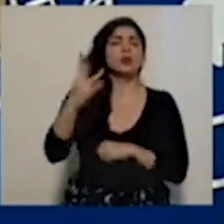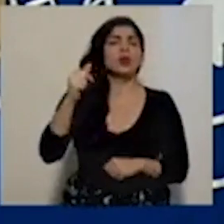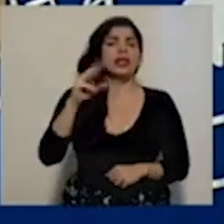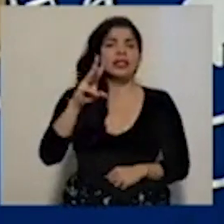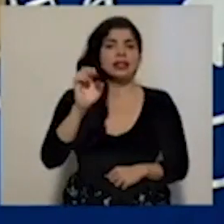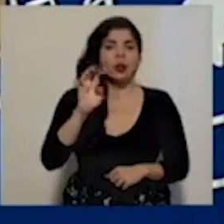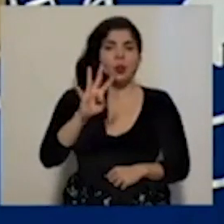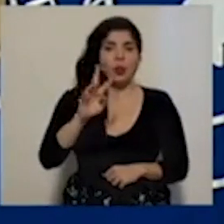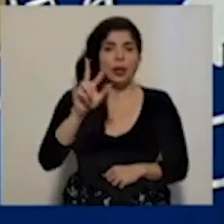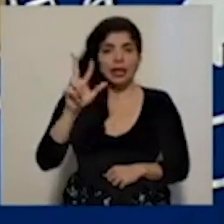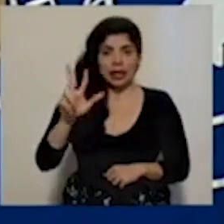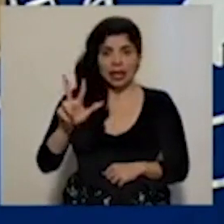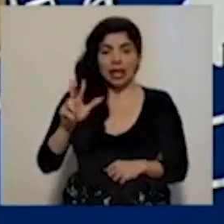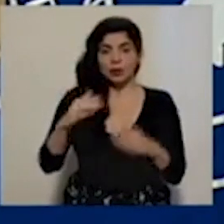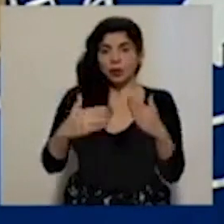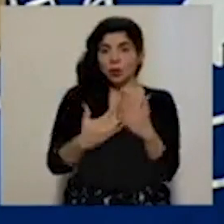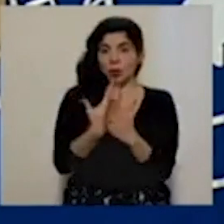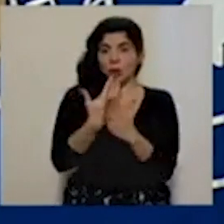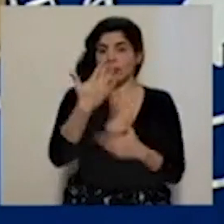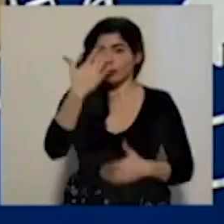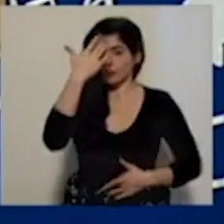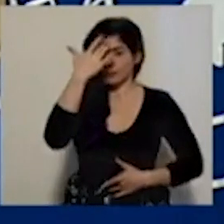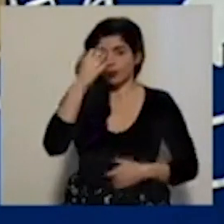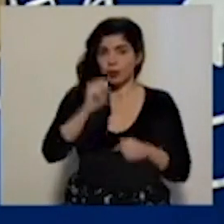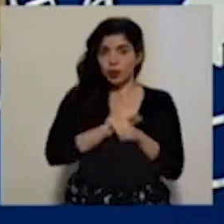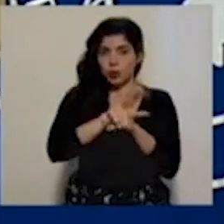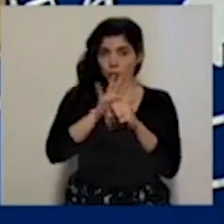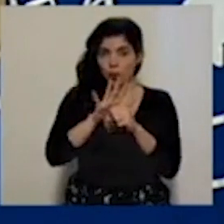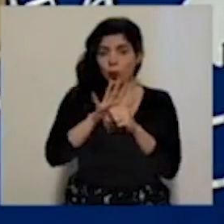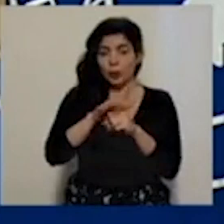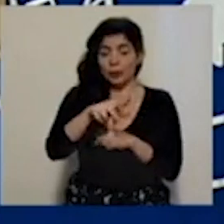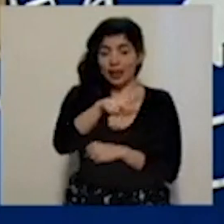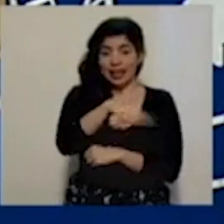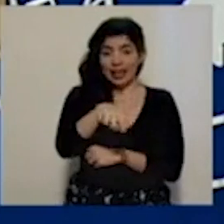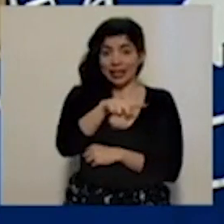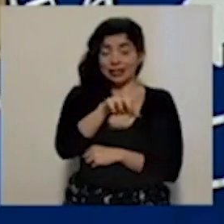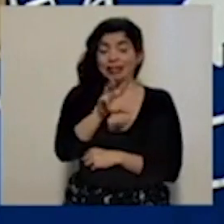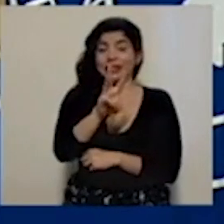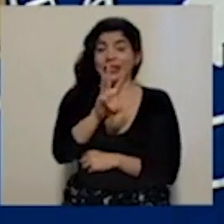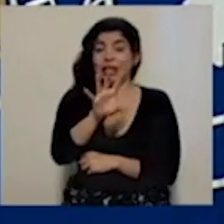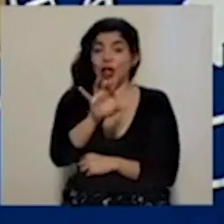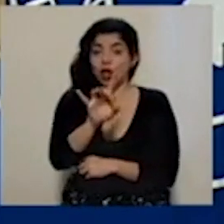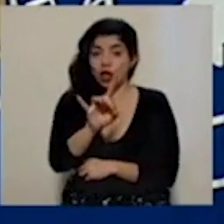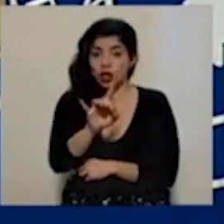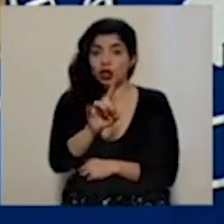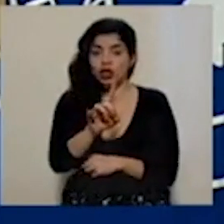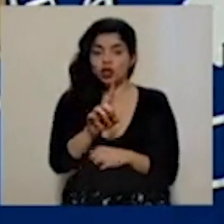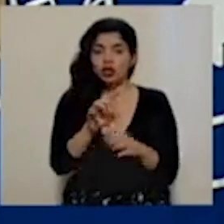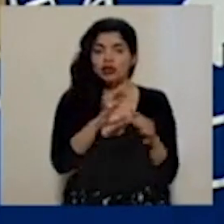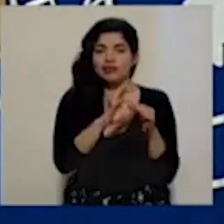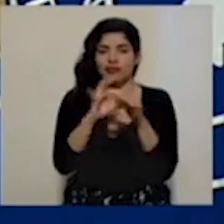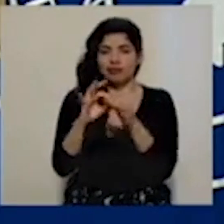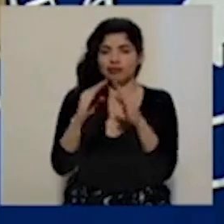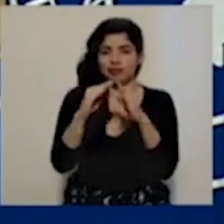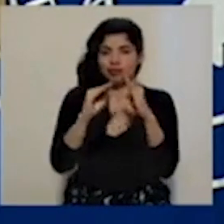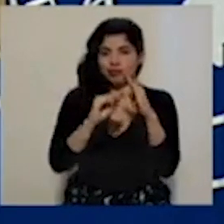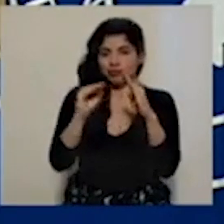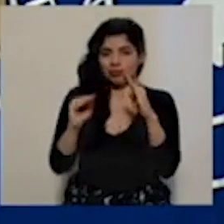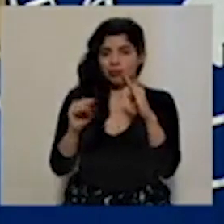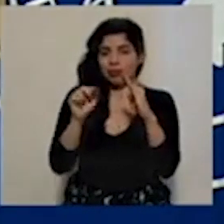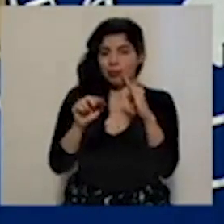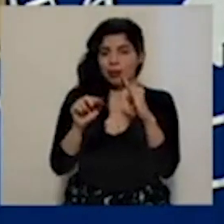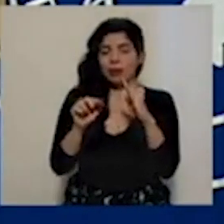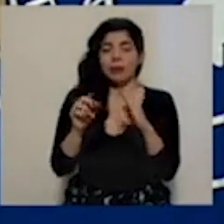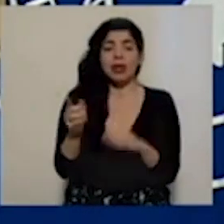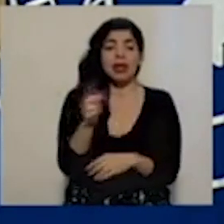643 casos nuevos de COVID-19, de los cuales 68 fueron diagnosticados por nexo epidemiológico